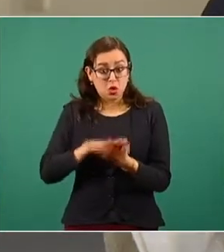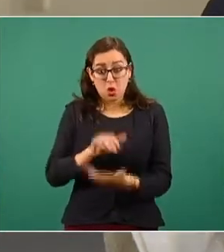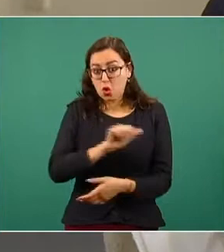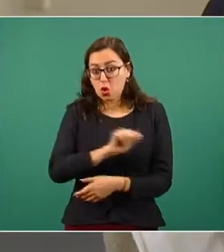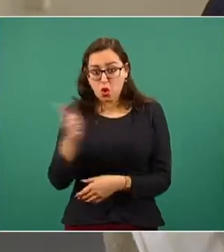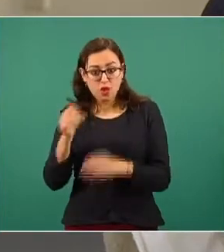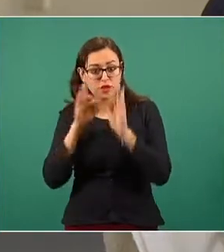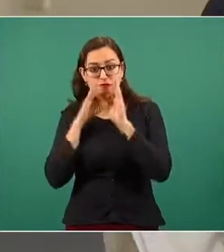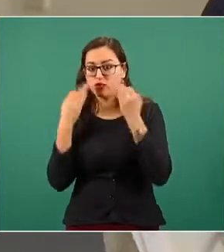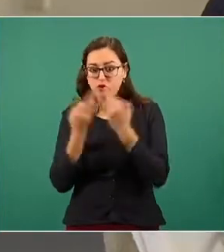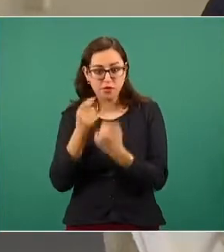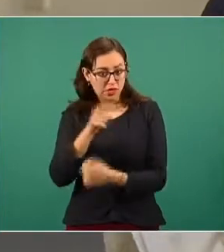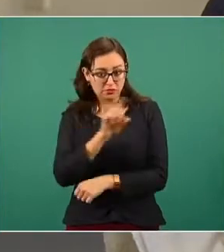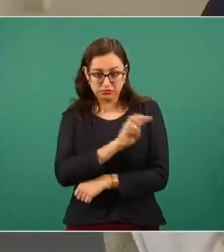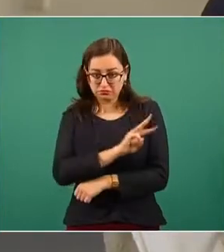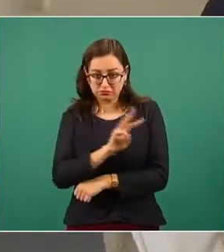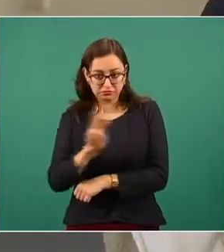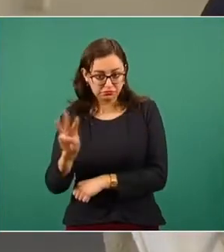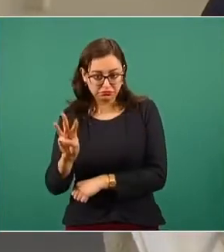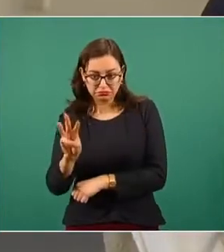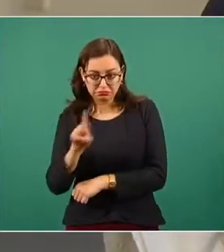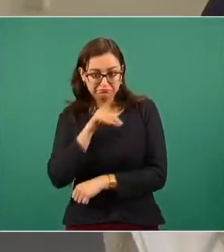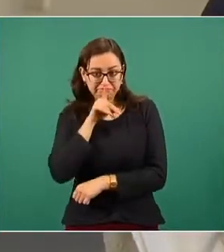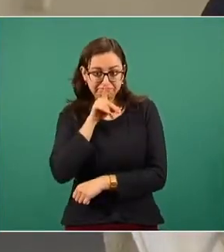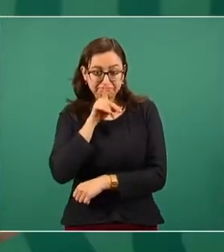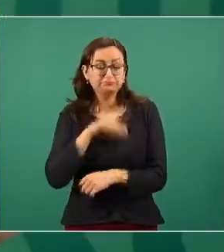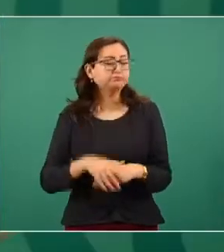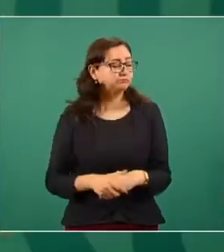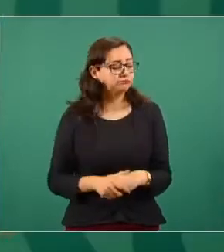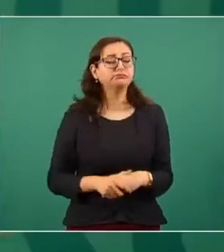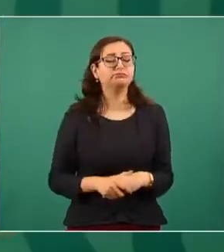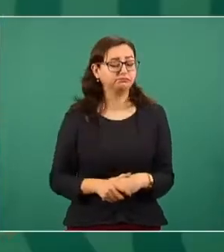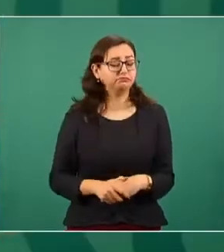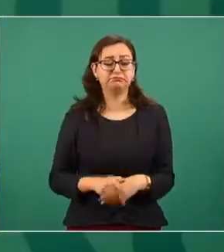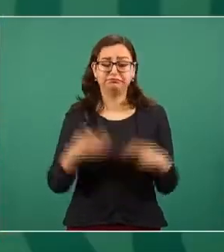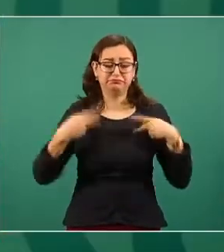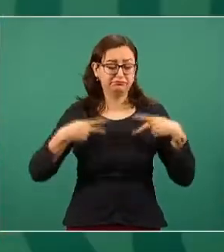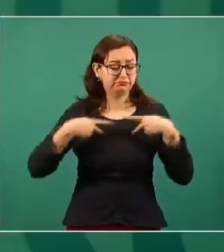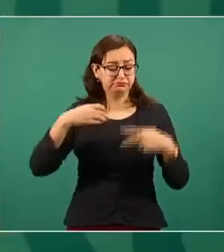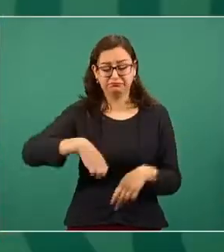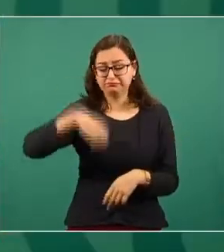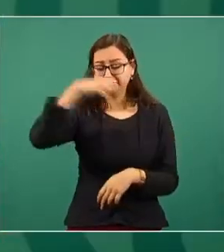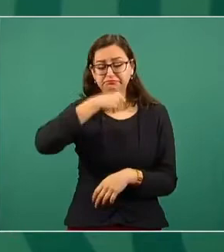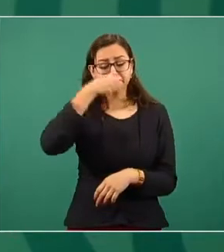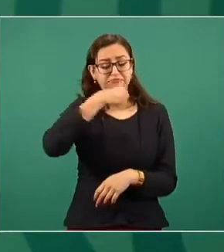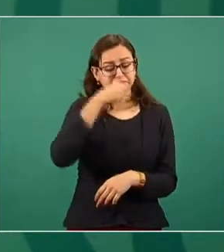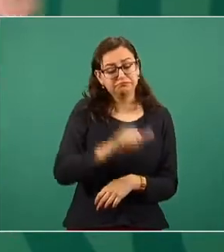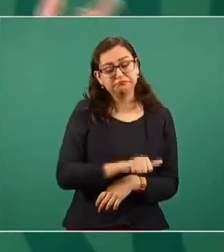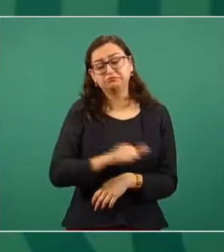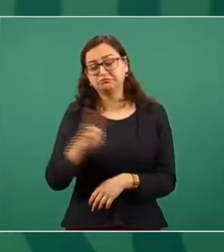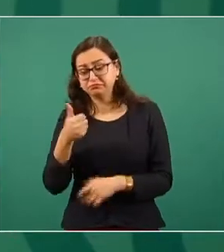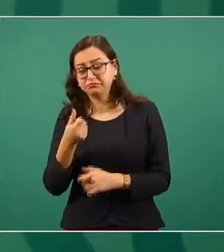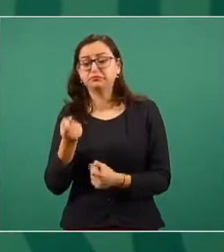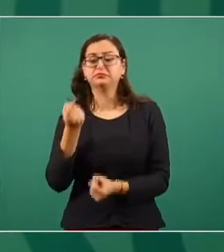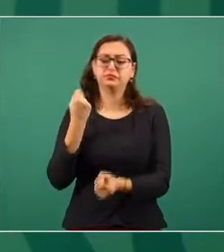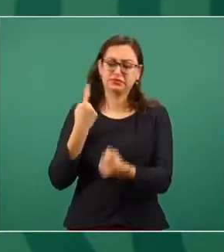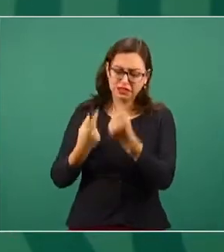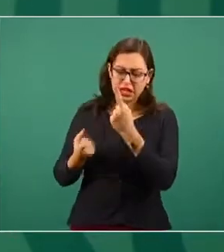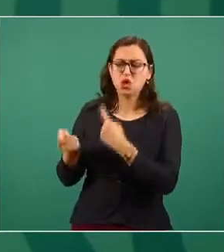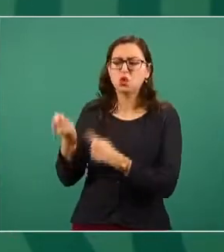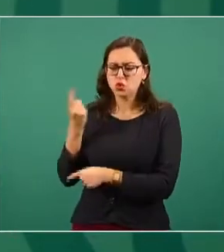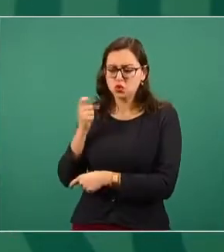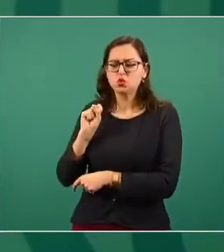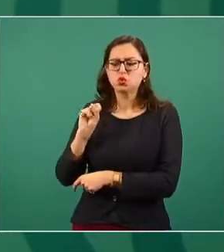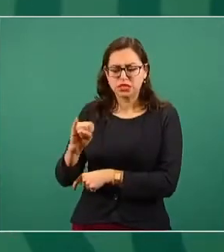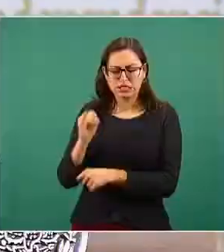método, no sería a través de una cuestión digital. Exacto, es otro método. Hay unas partes que son digitales, como lo acaba de mencionar